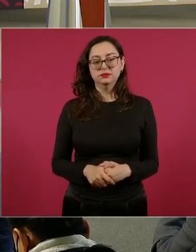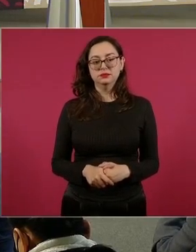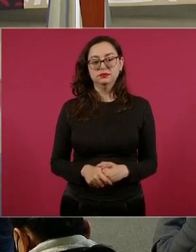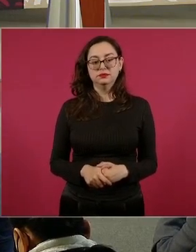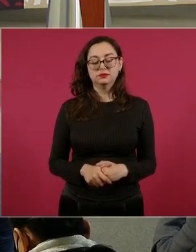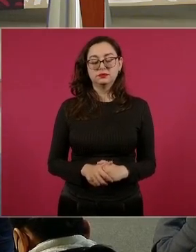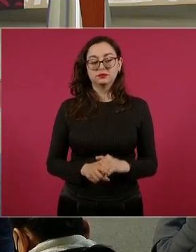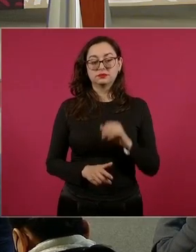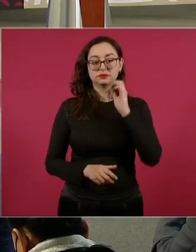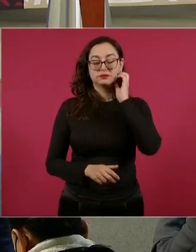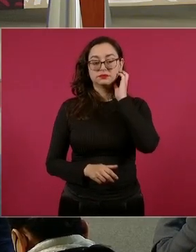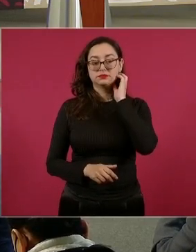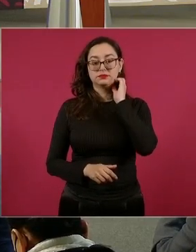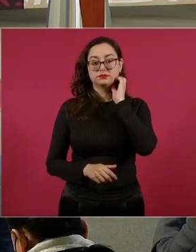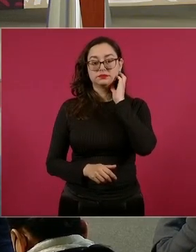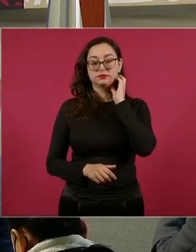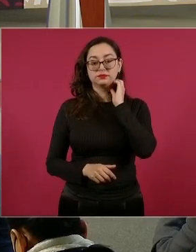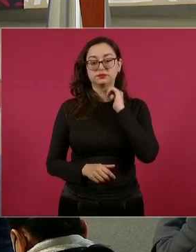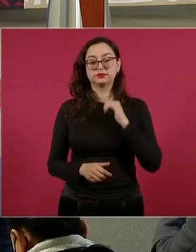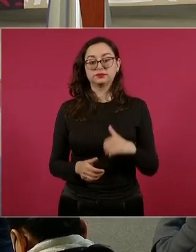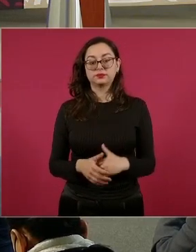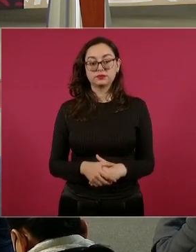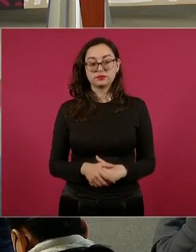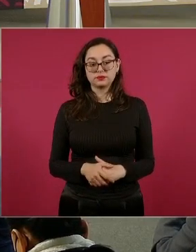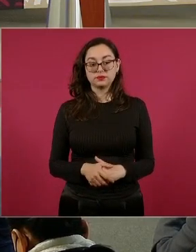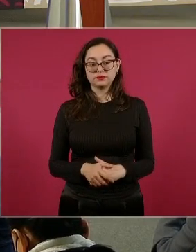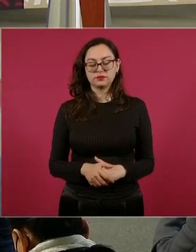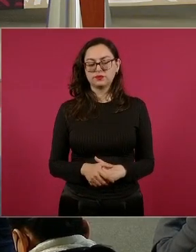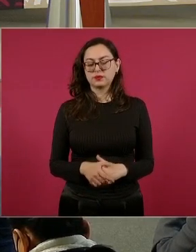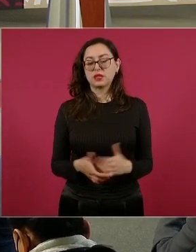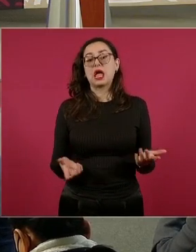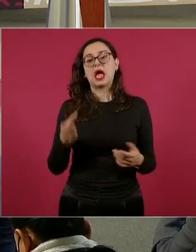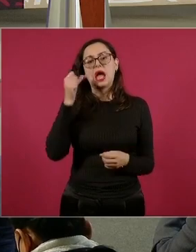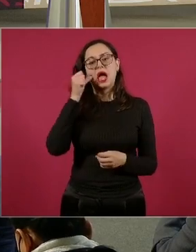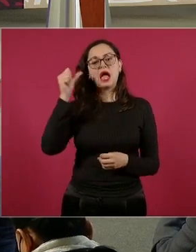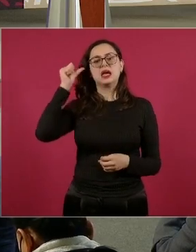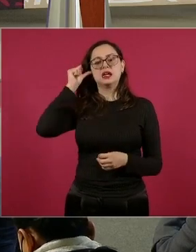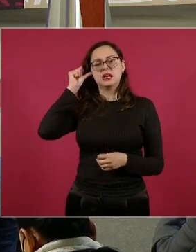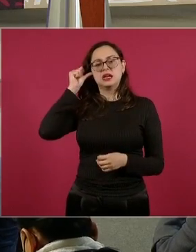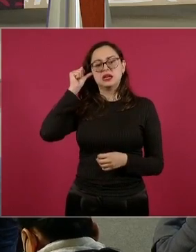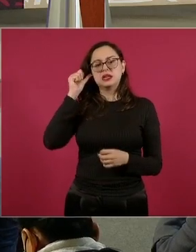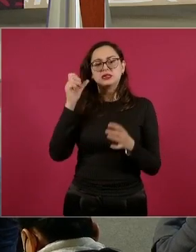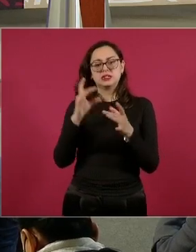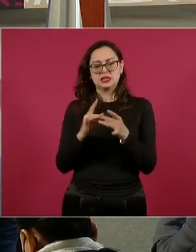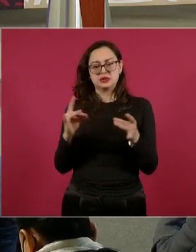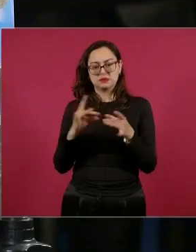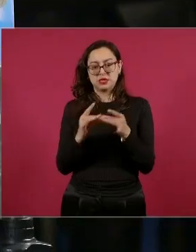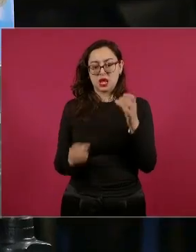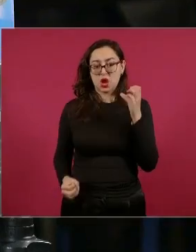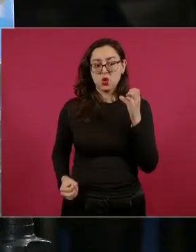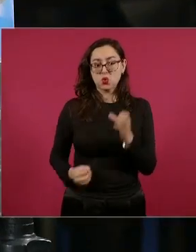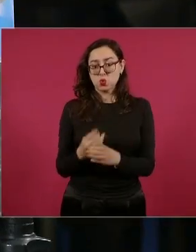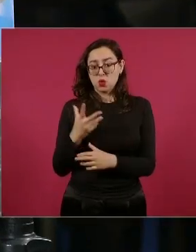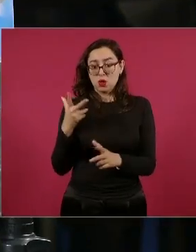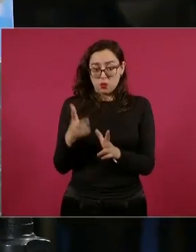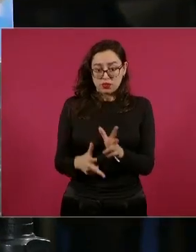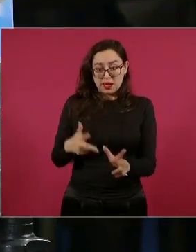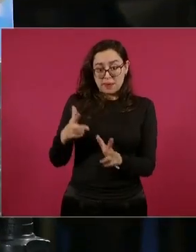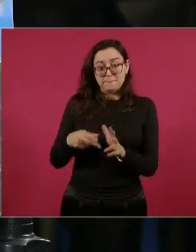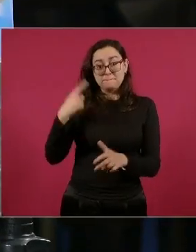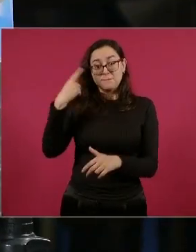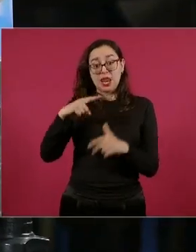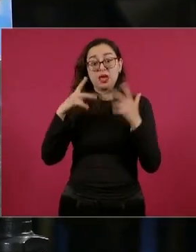los nuevos coches que ayer mencionaban y ya se implementaría la nueva velocidad hasta 160 kilómetros, si mal no recuerdo?